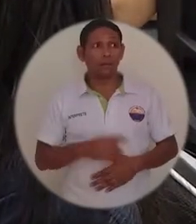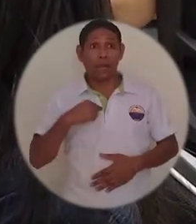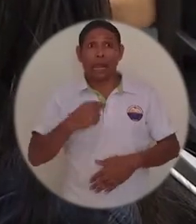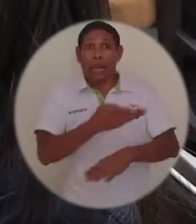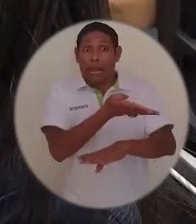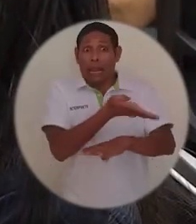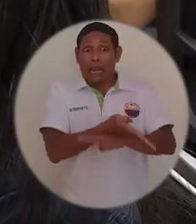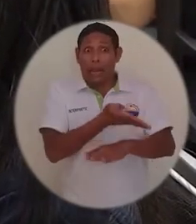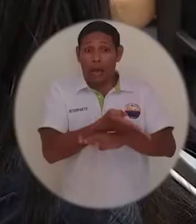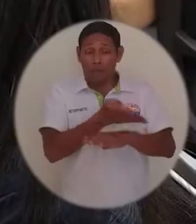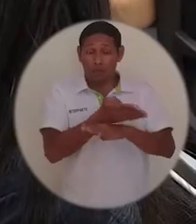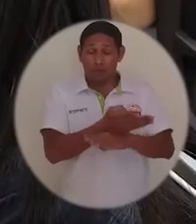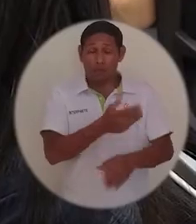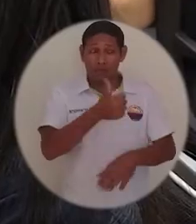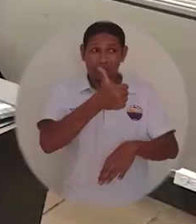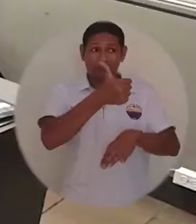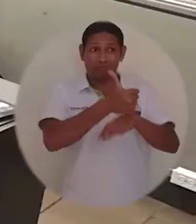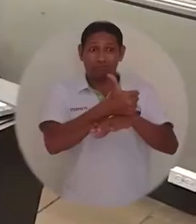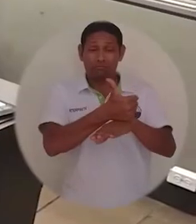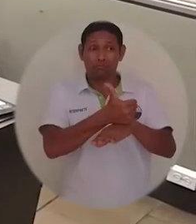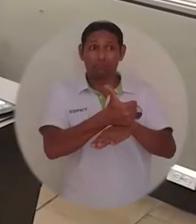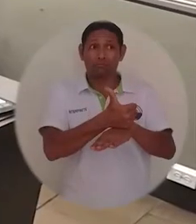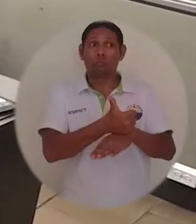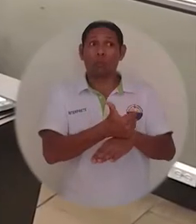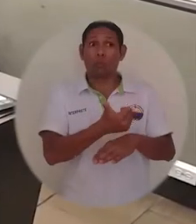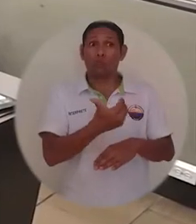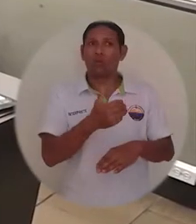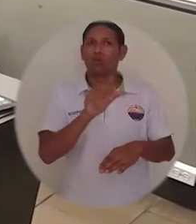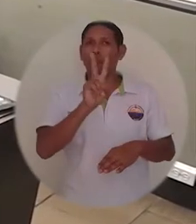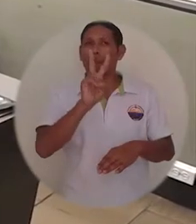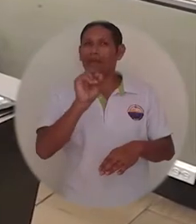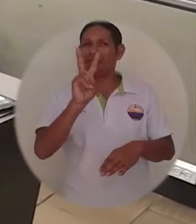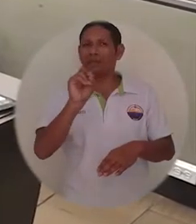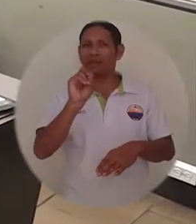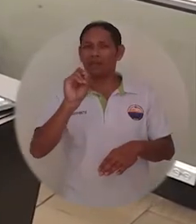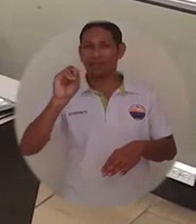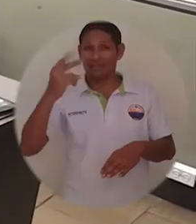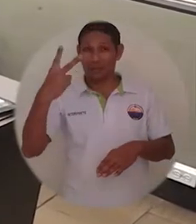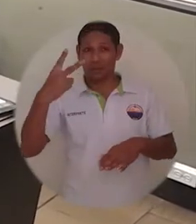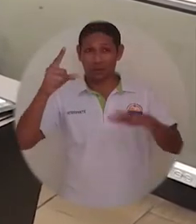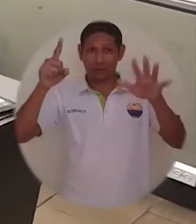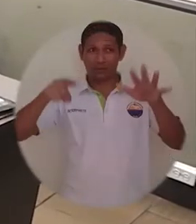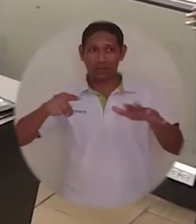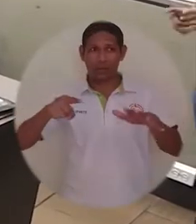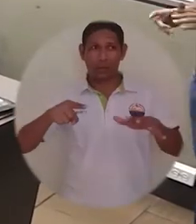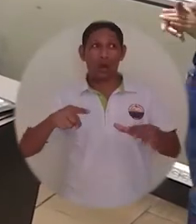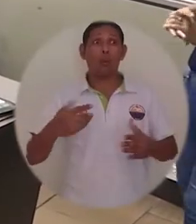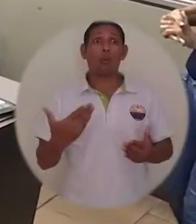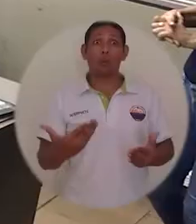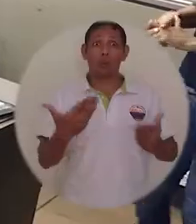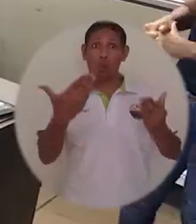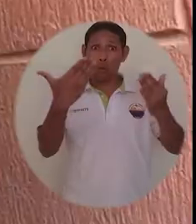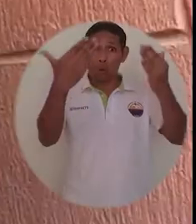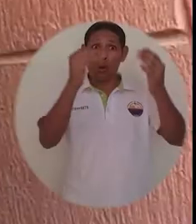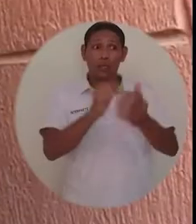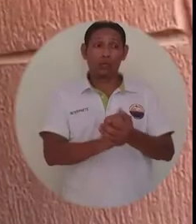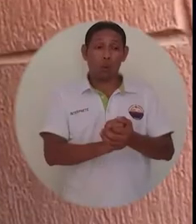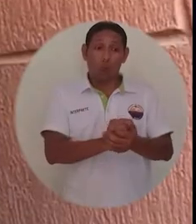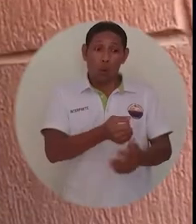La propuesta presentada por el señor rector para generar alivio económico en el periodo académico de 2022,